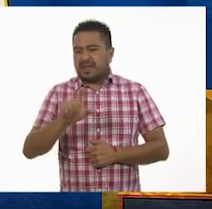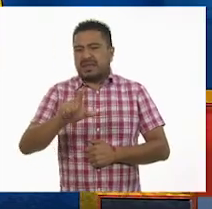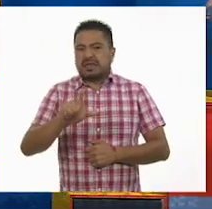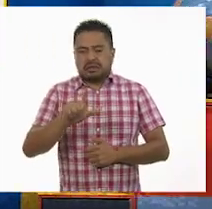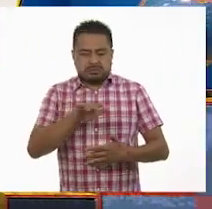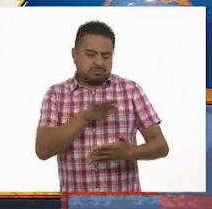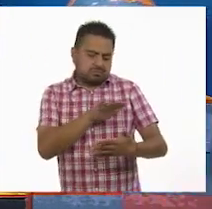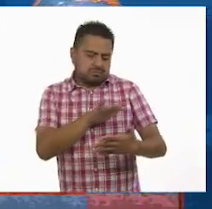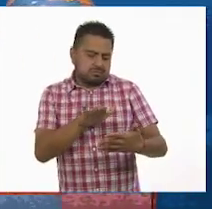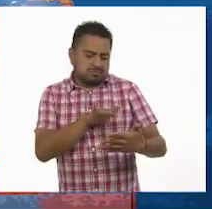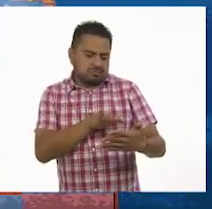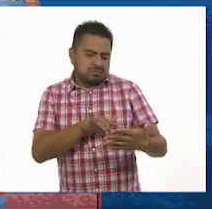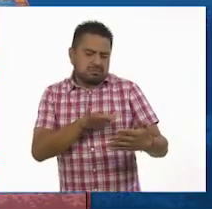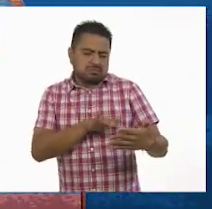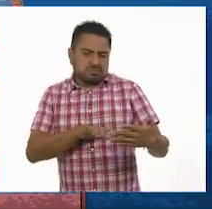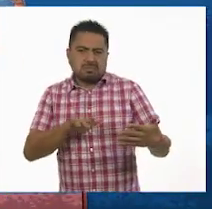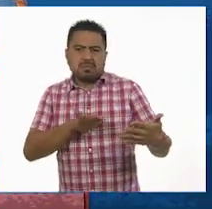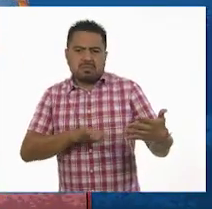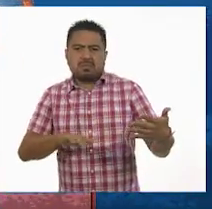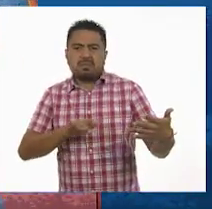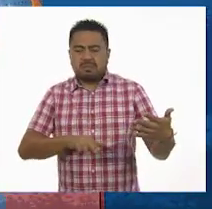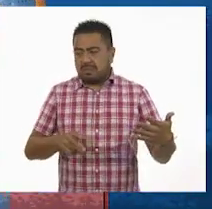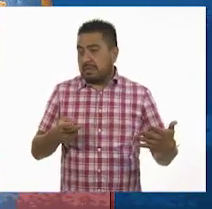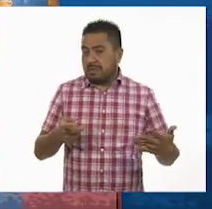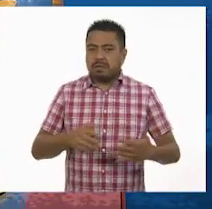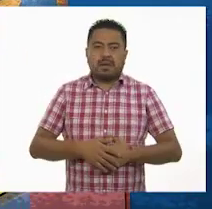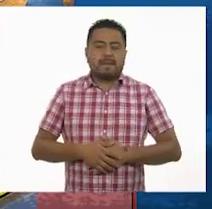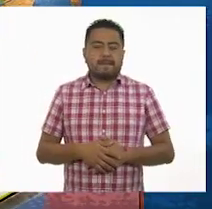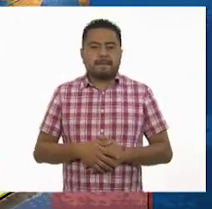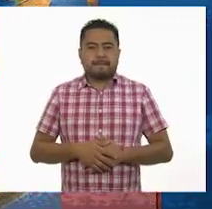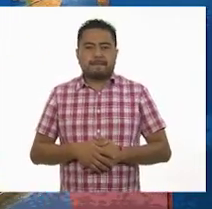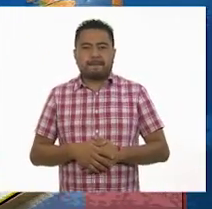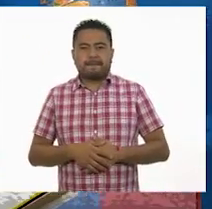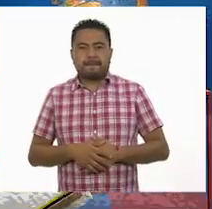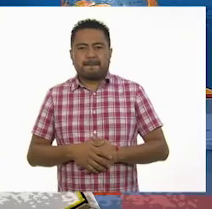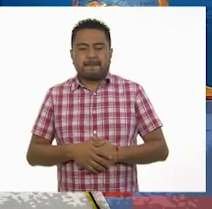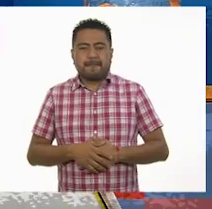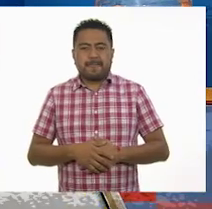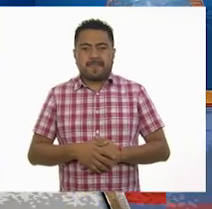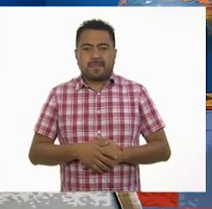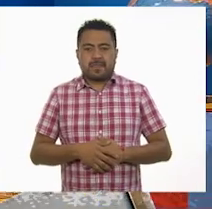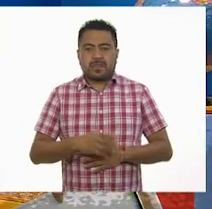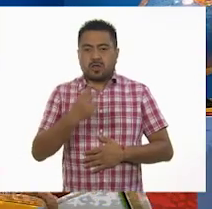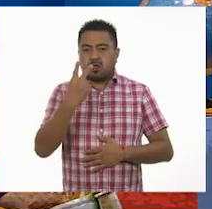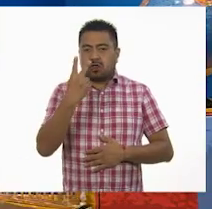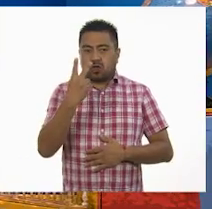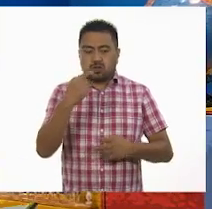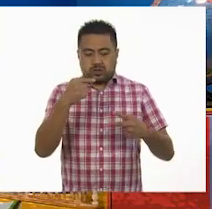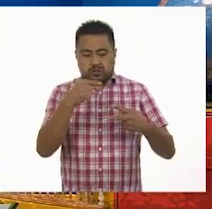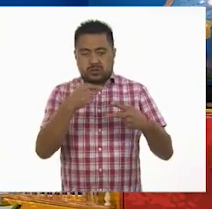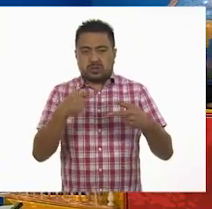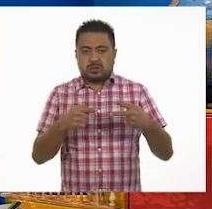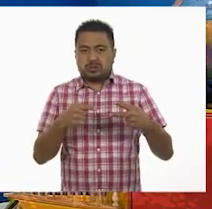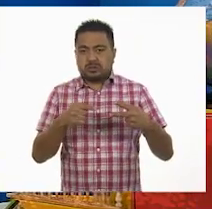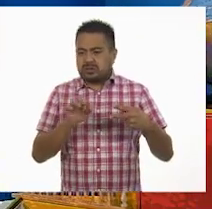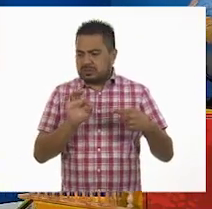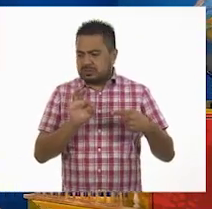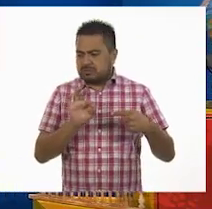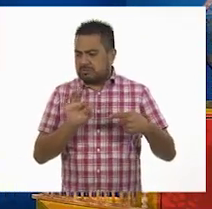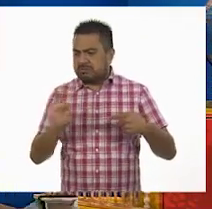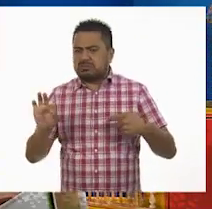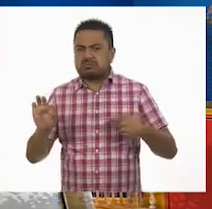lectura dramatizada. Dos puntos y seguido.